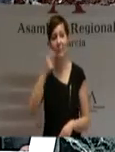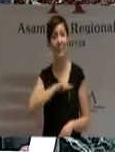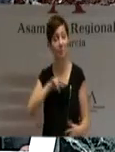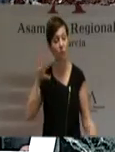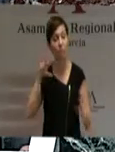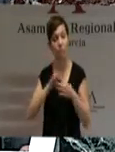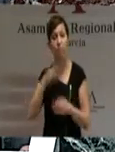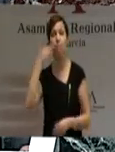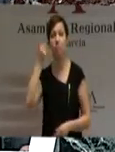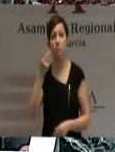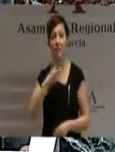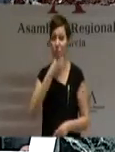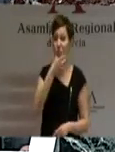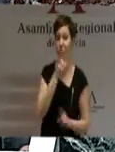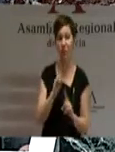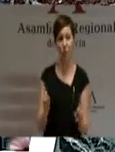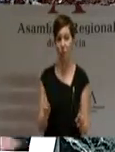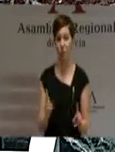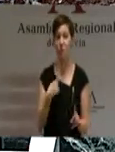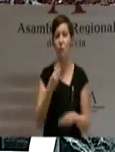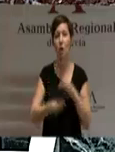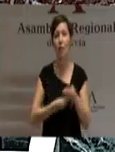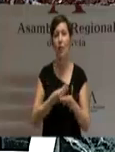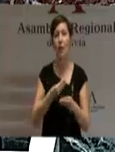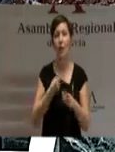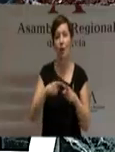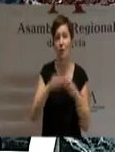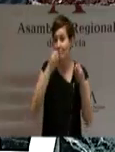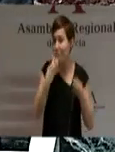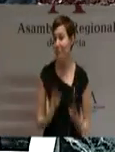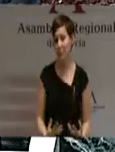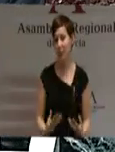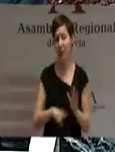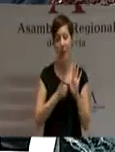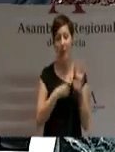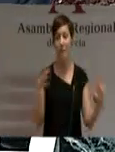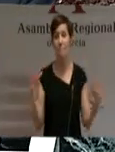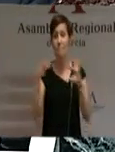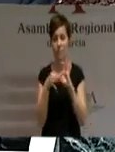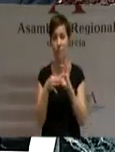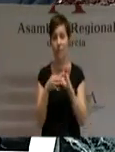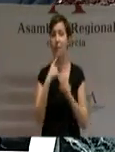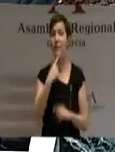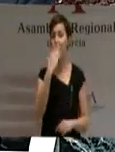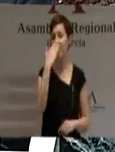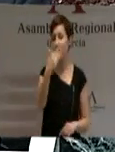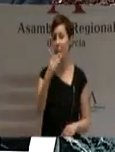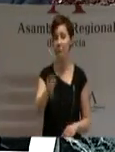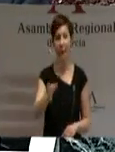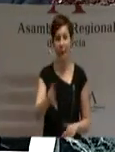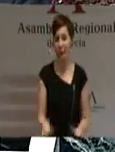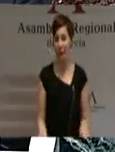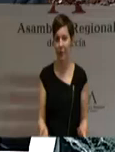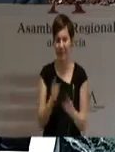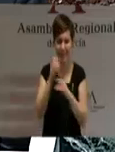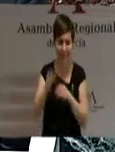No se trata solo de obrar correctamente, conforme a la ley. Hay que empezar por decir siempre la verdad, siempre,